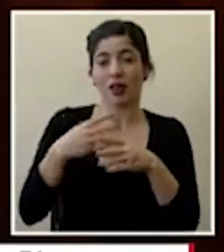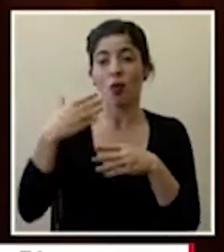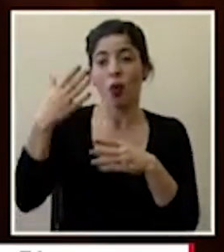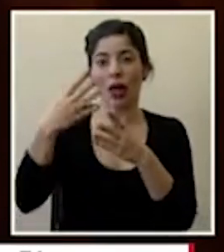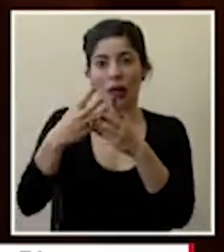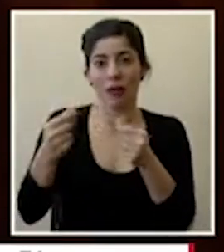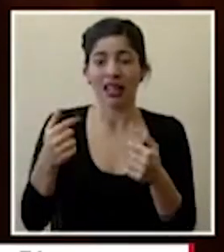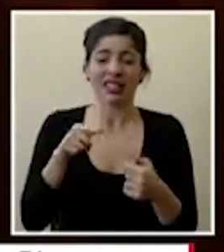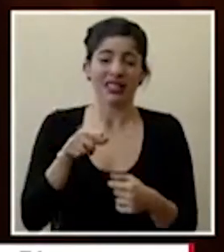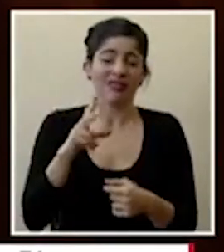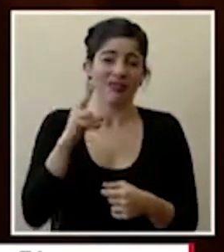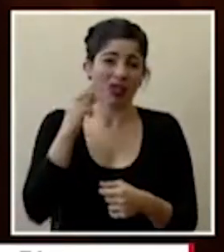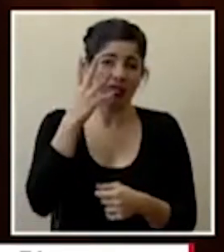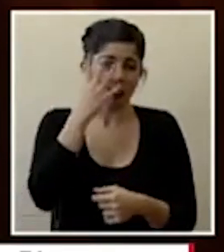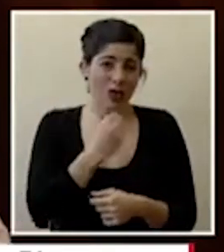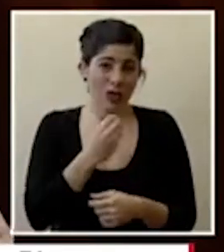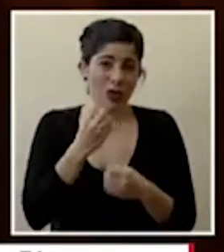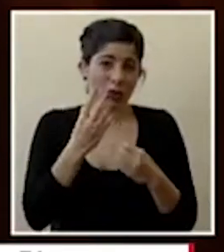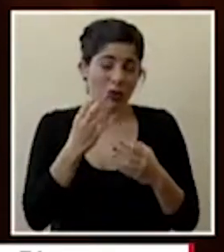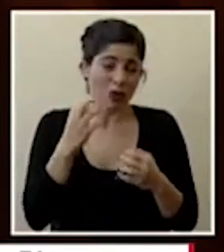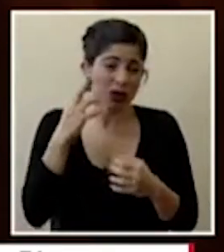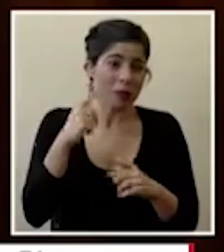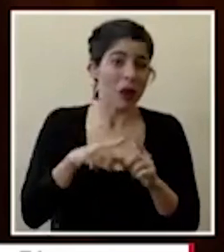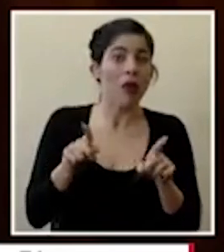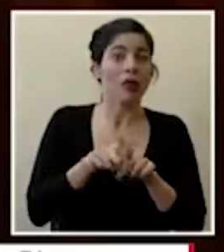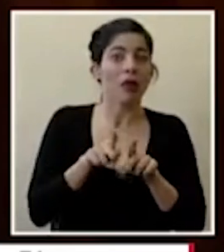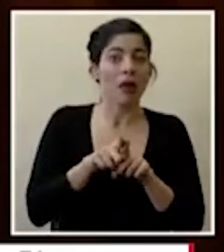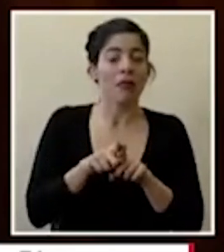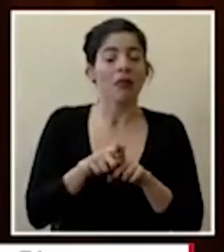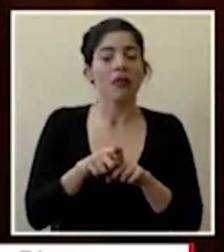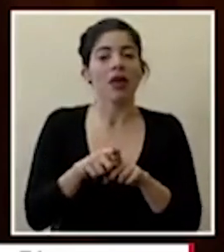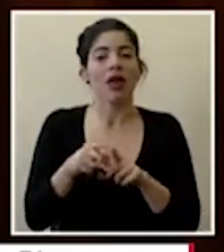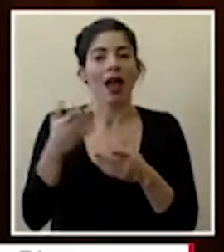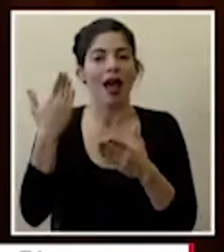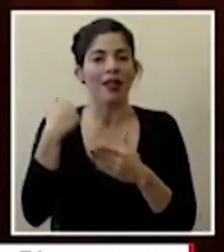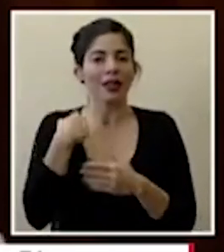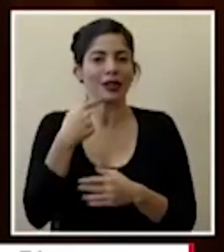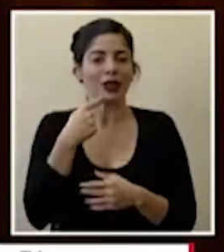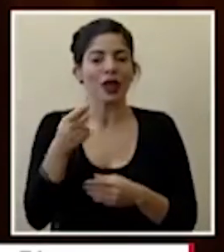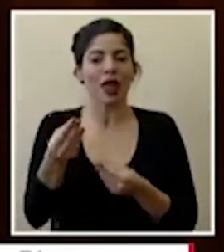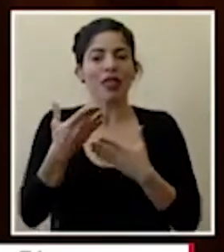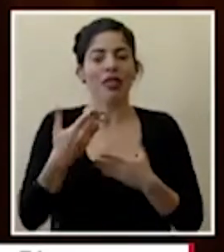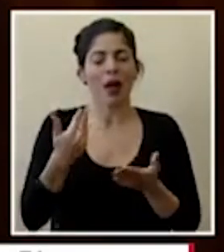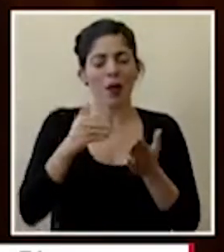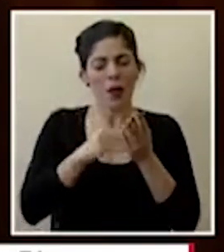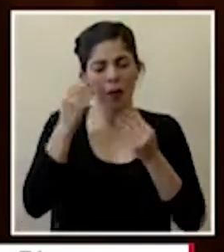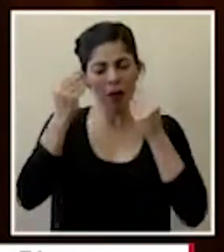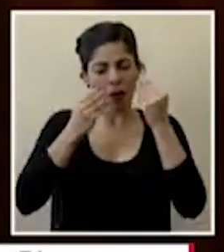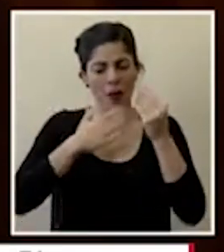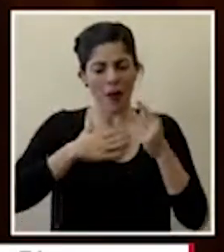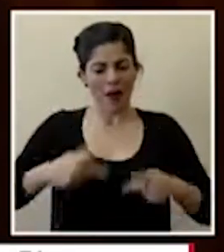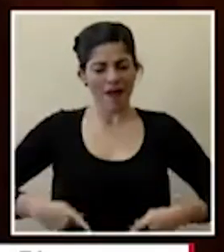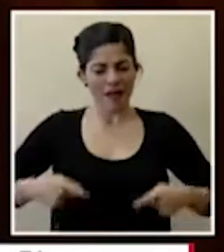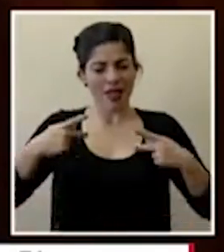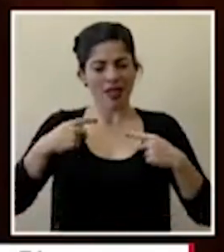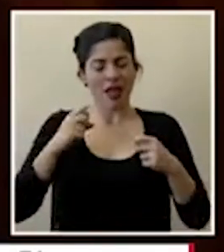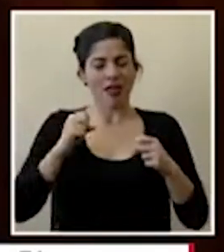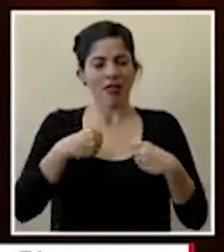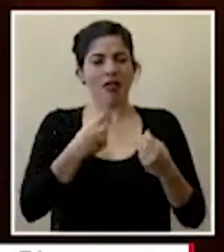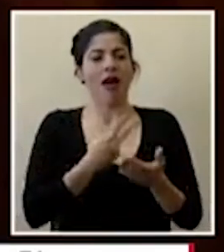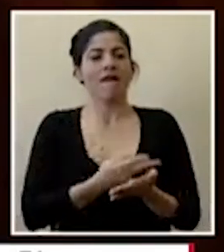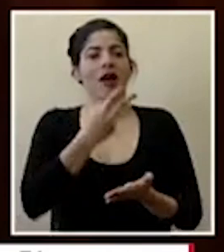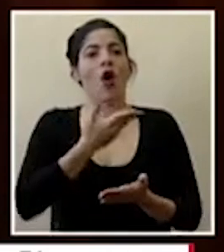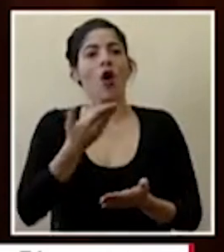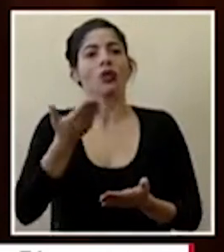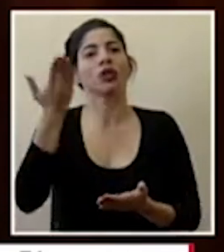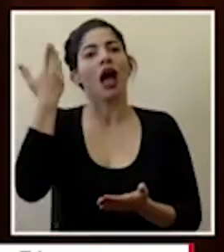nada agradable en muchos sentidos pero también nos ha hecho yo indicaba anteriormente repensar en nuestra vida y a veces valorar cosas que antes